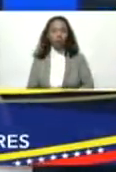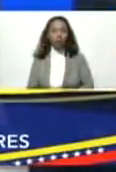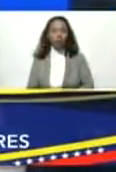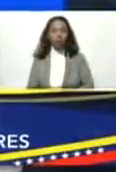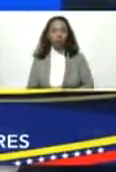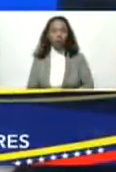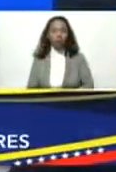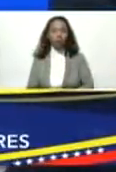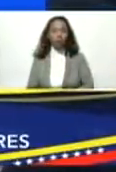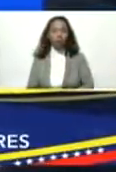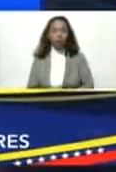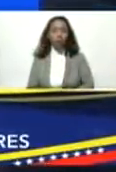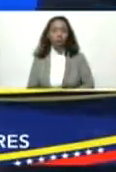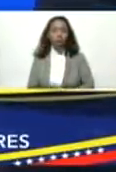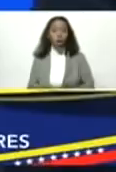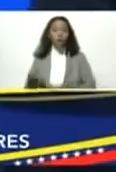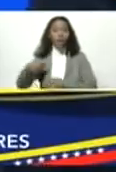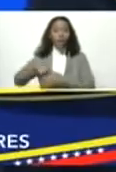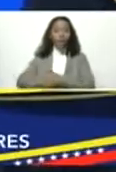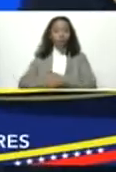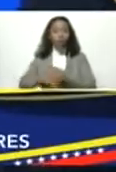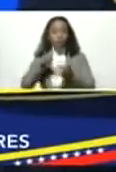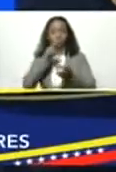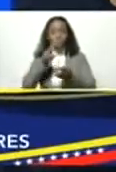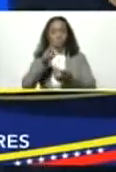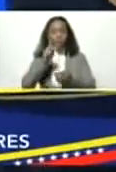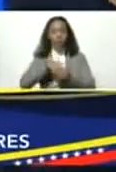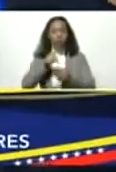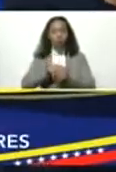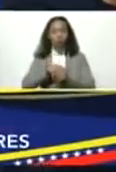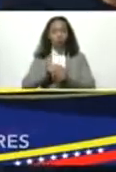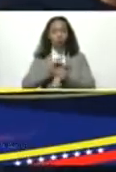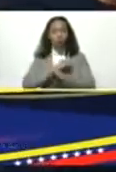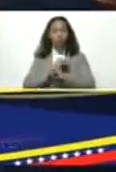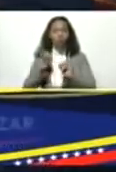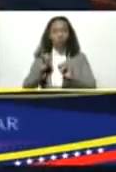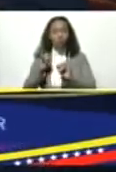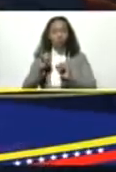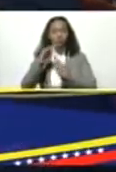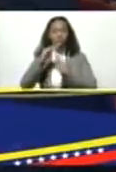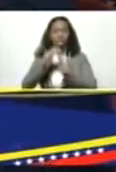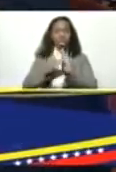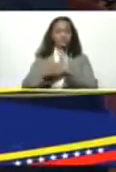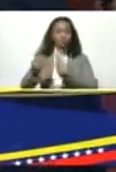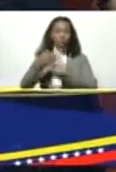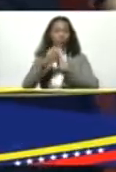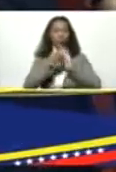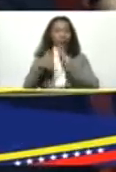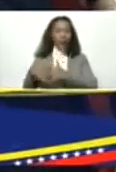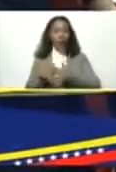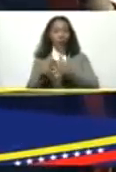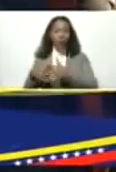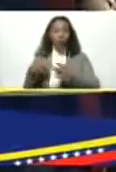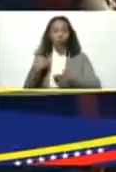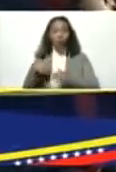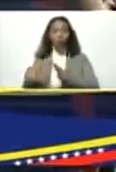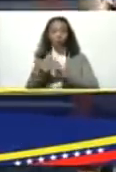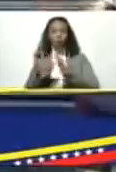los ingresos petroleros mermaron producto de la persecución de los Estados Unidos contra nuestra riqueza